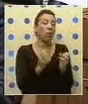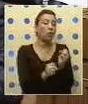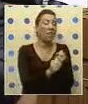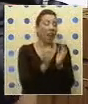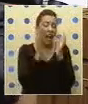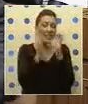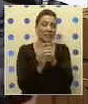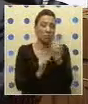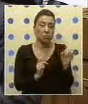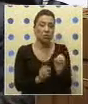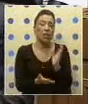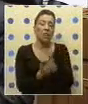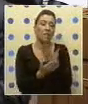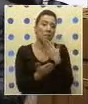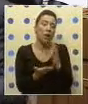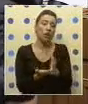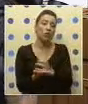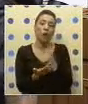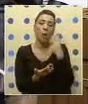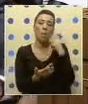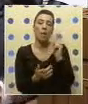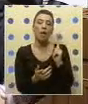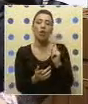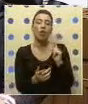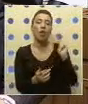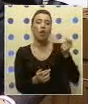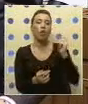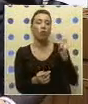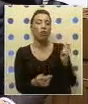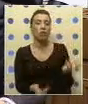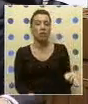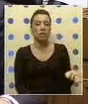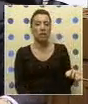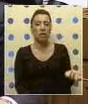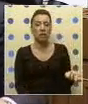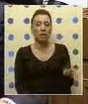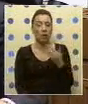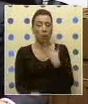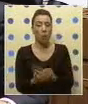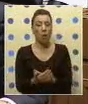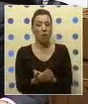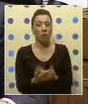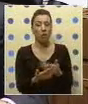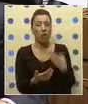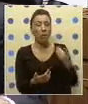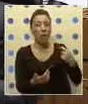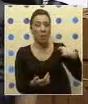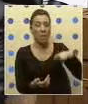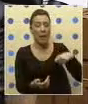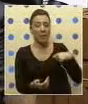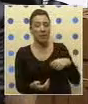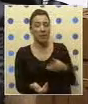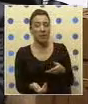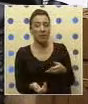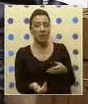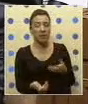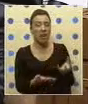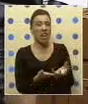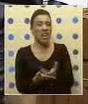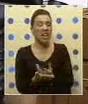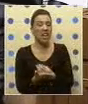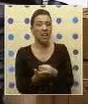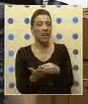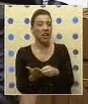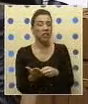labor. Se les debiera mejorar su dieta, pero sin embargo no van a cotizar sobre ella. Es decir, cuando llegue el momento de pensionarse, este ingreso no va a ser